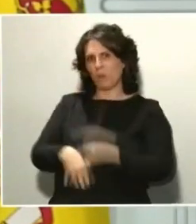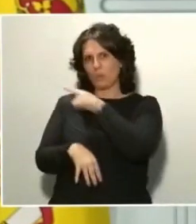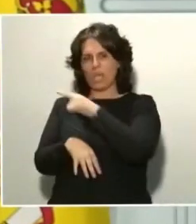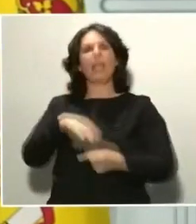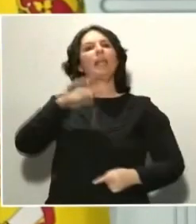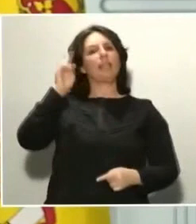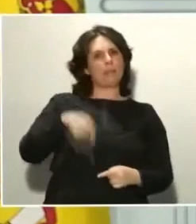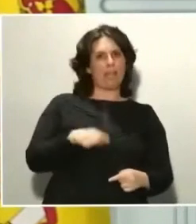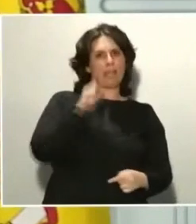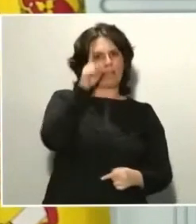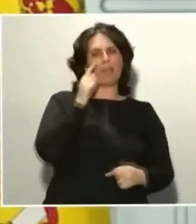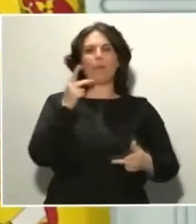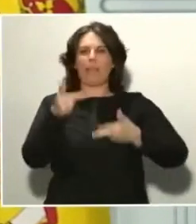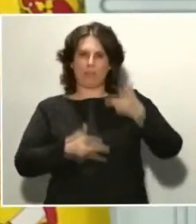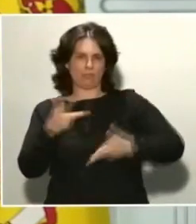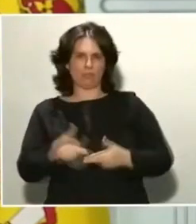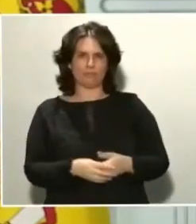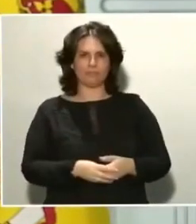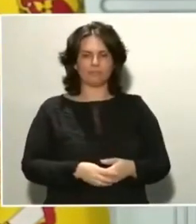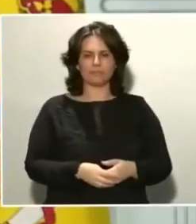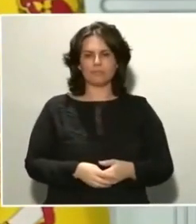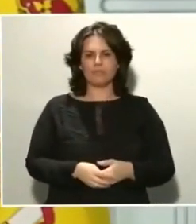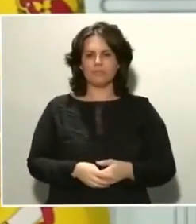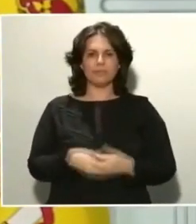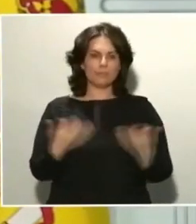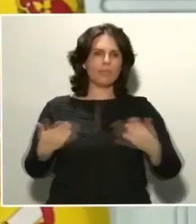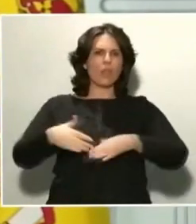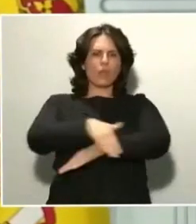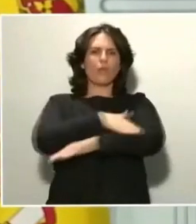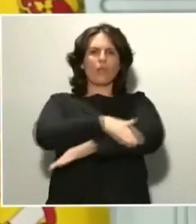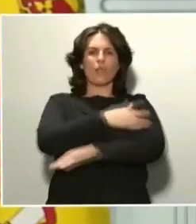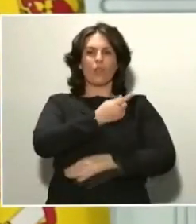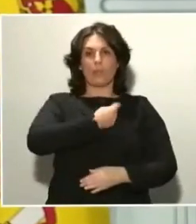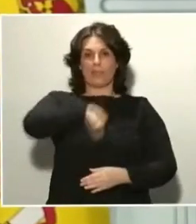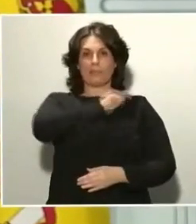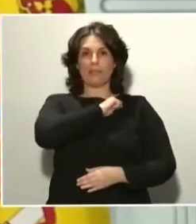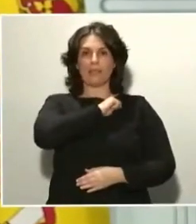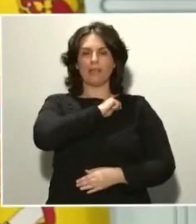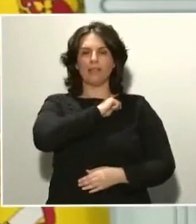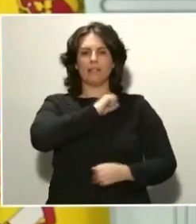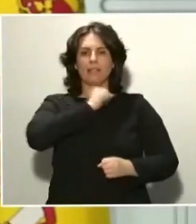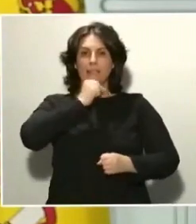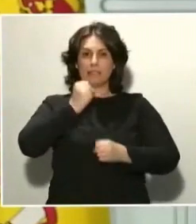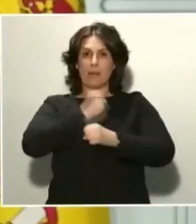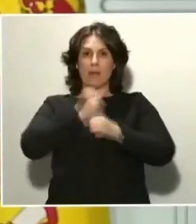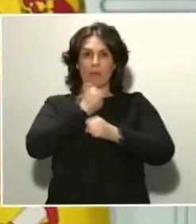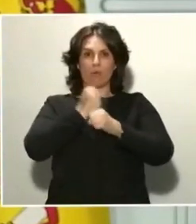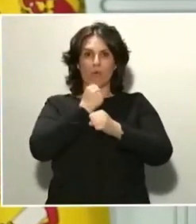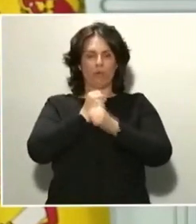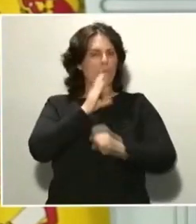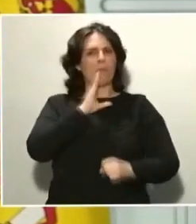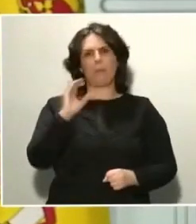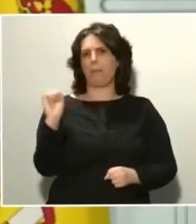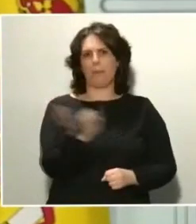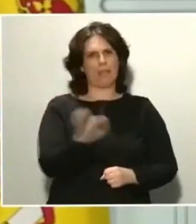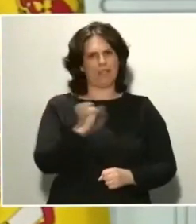Salud del País Vasco. En este sentido, el gobierno de España complementa el trabajo que han venido haciendo, magnífico trabajo que han venido haciendo y que